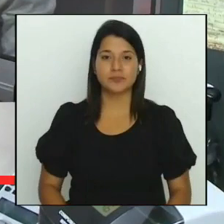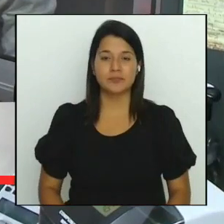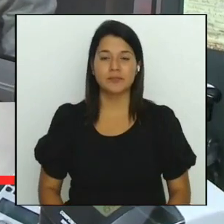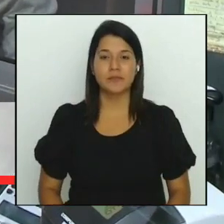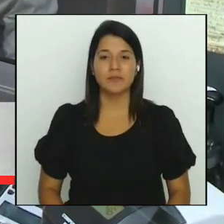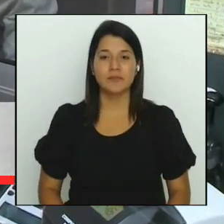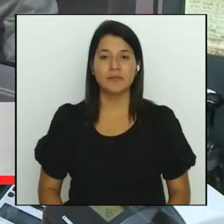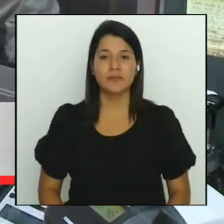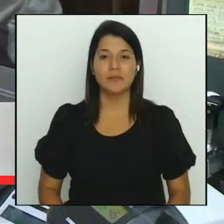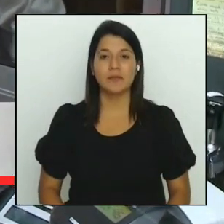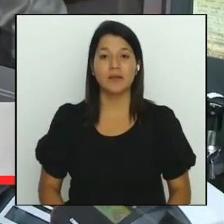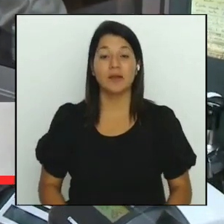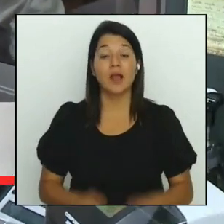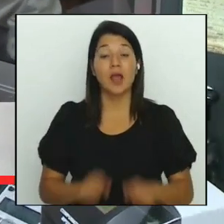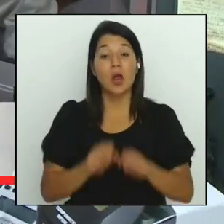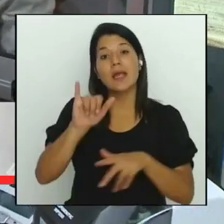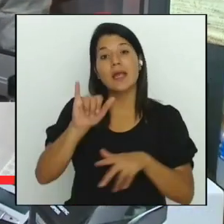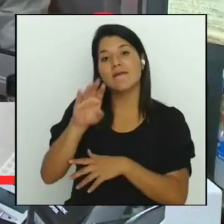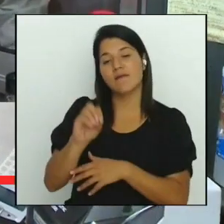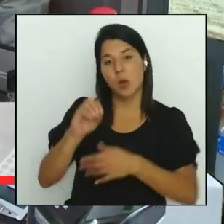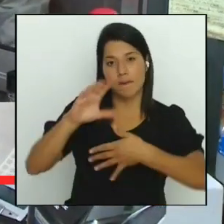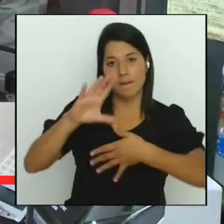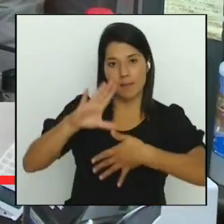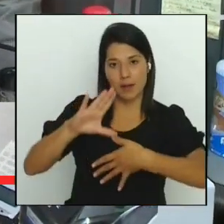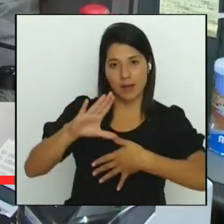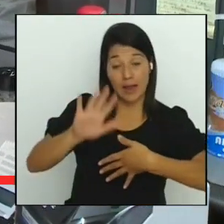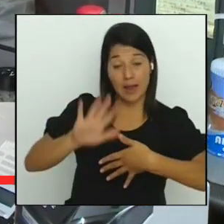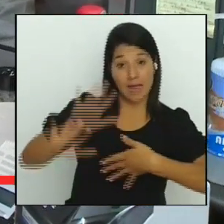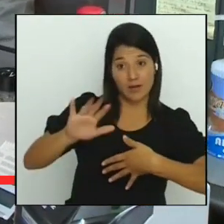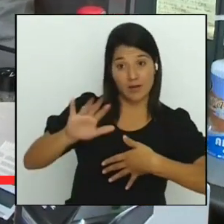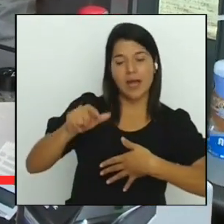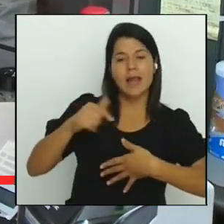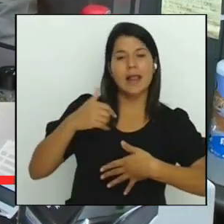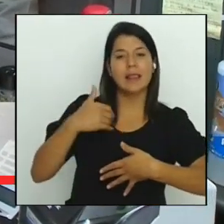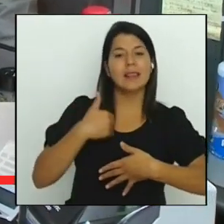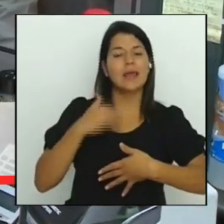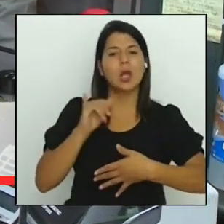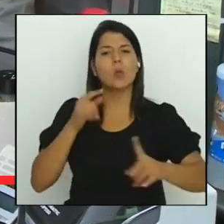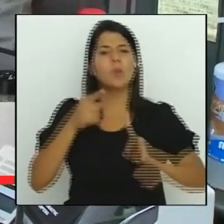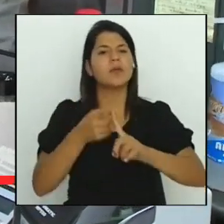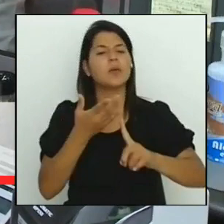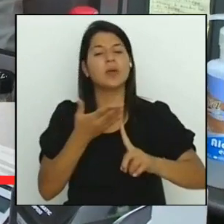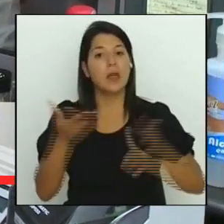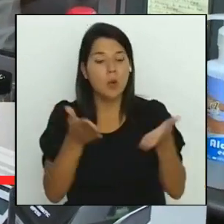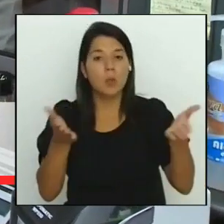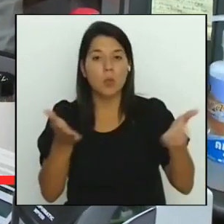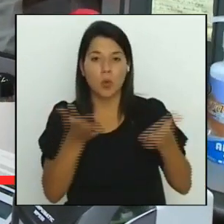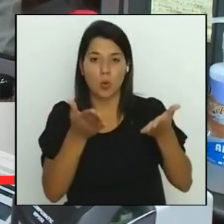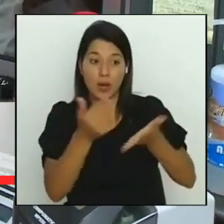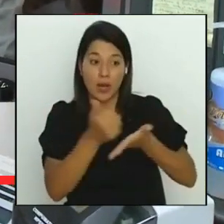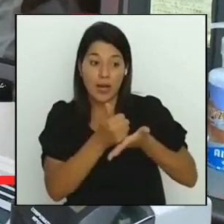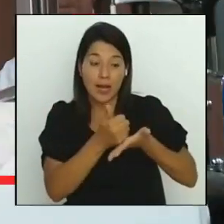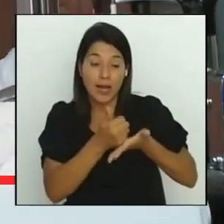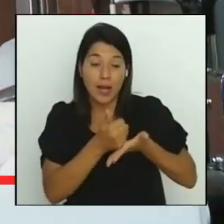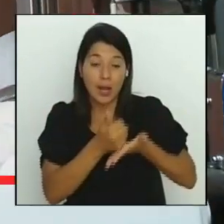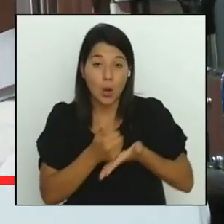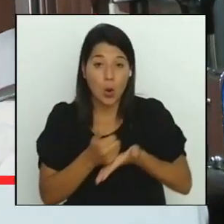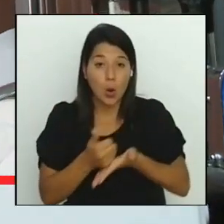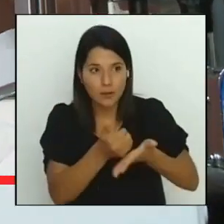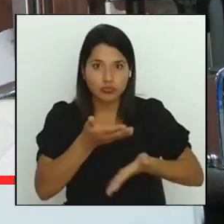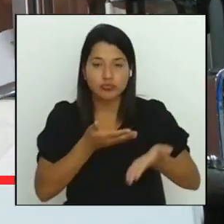del Caribe de Mejora Regulatoria tiene como propósito promover la cooperación y el intercambio de buenas prácticas